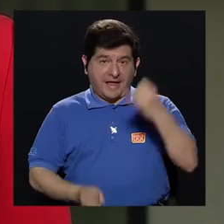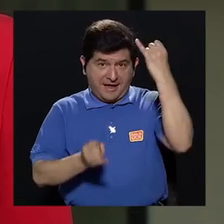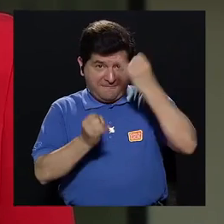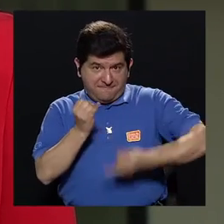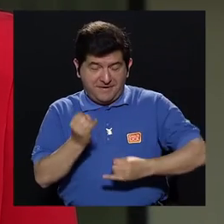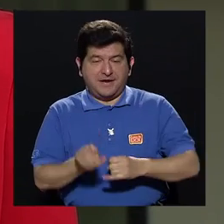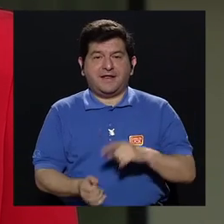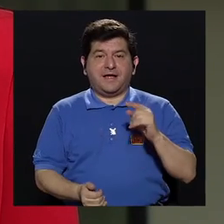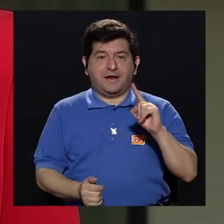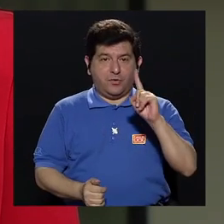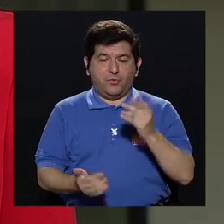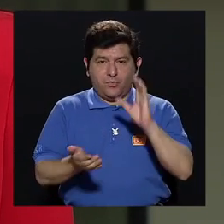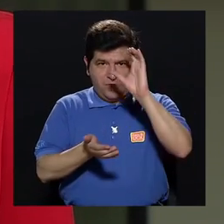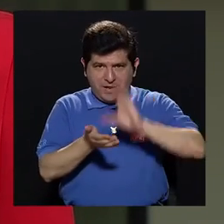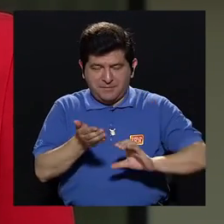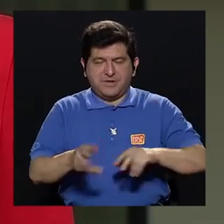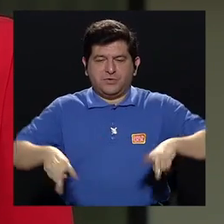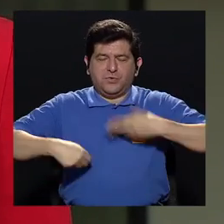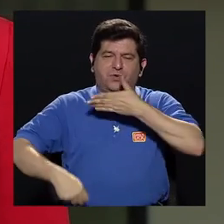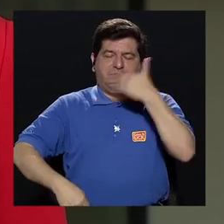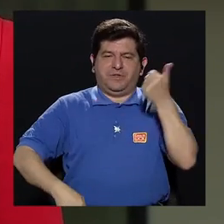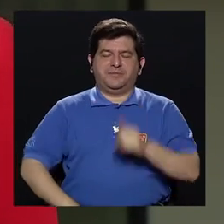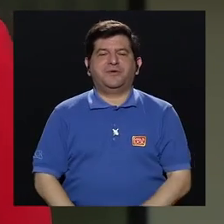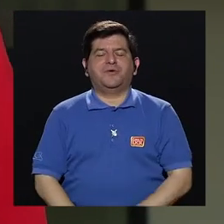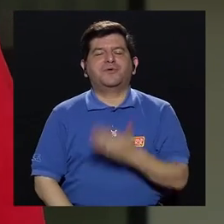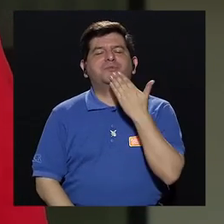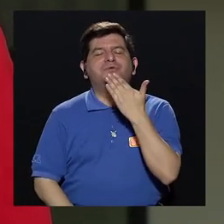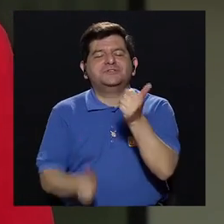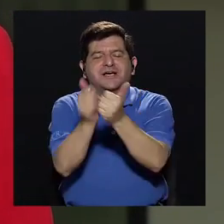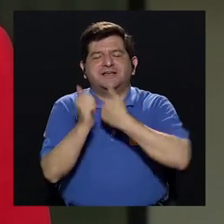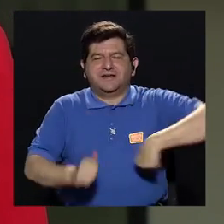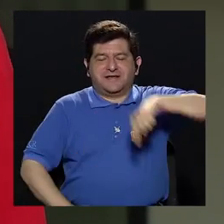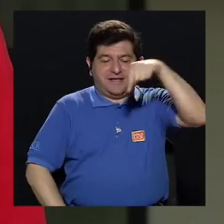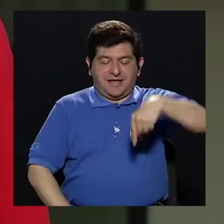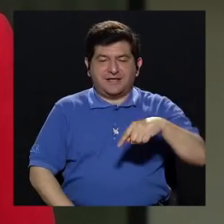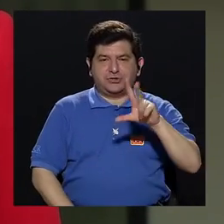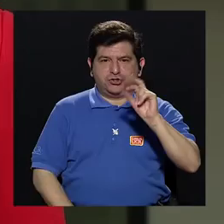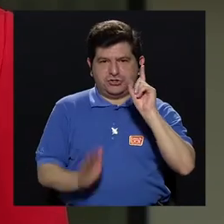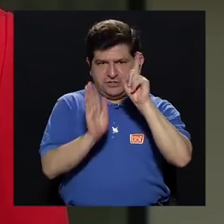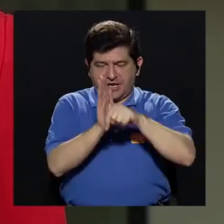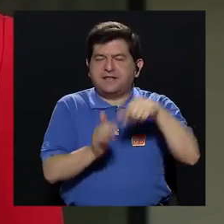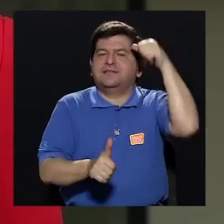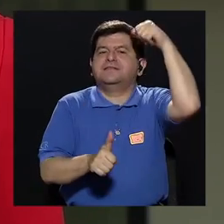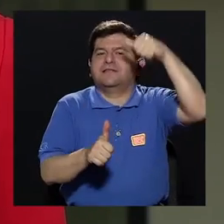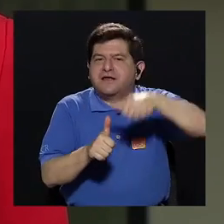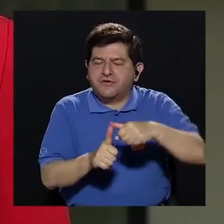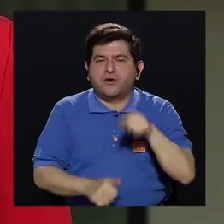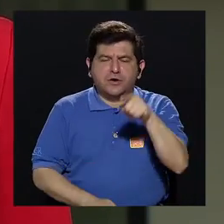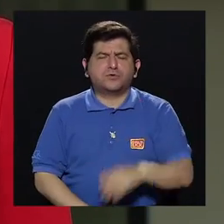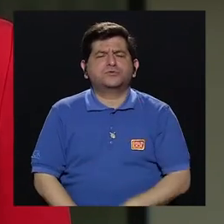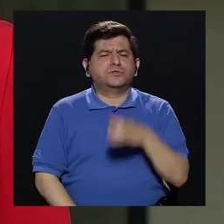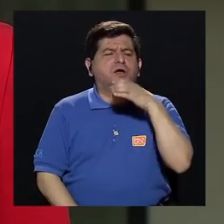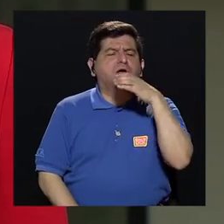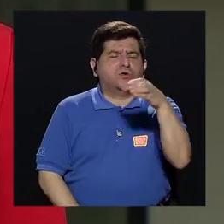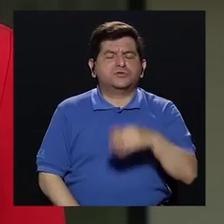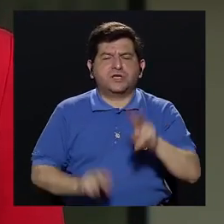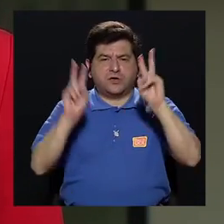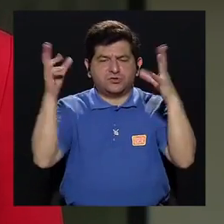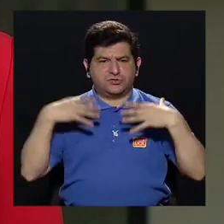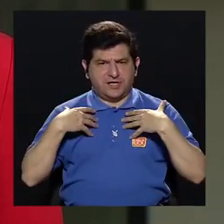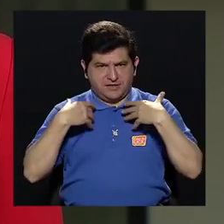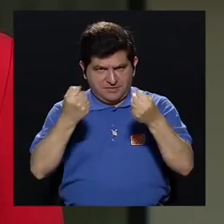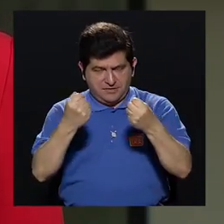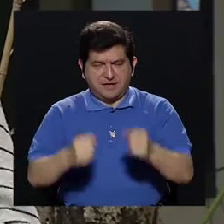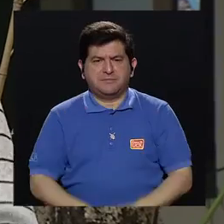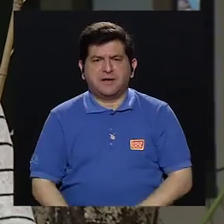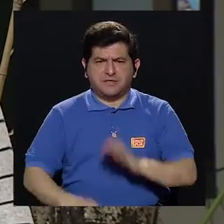Llegamos al final de un capítulo más de Vivir Mejor, muchas gracias por acompañarnos en esta media hora y recuerde hacernos sus sugerencias en temas